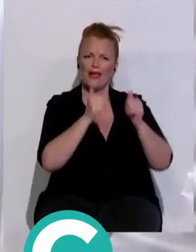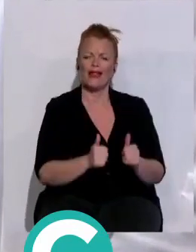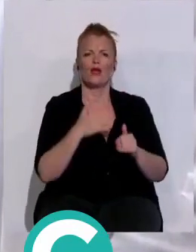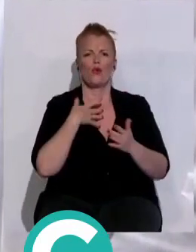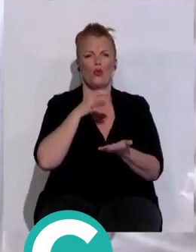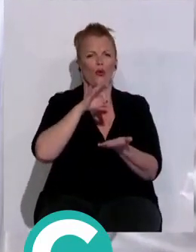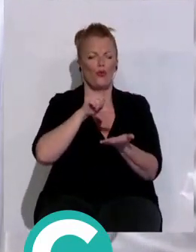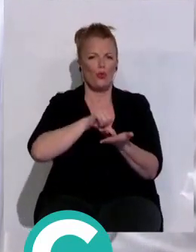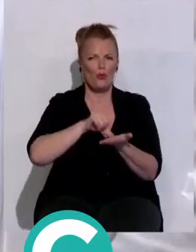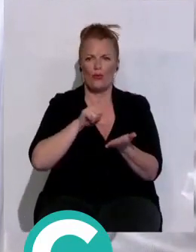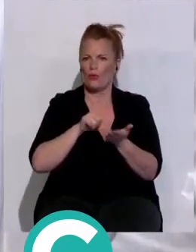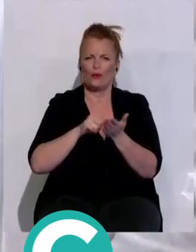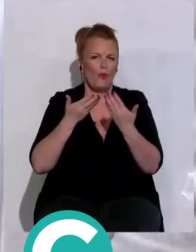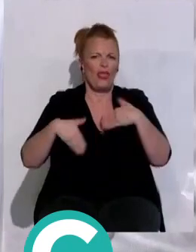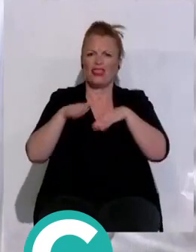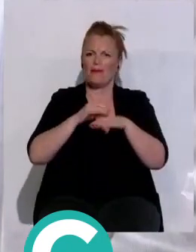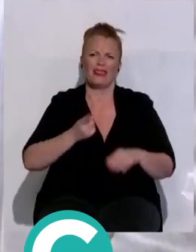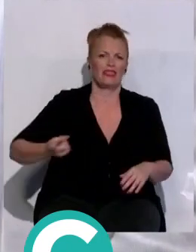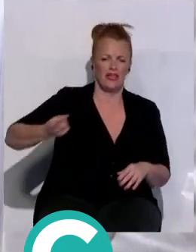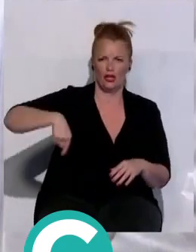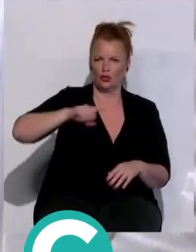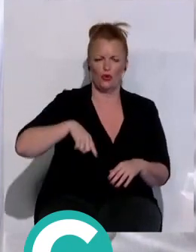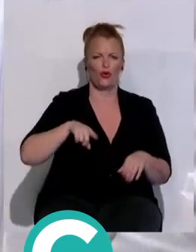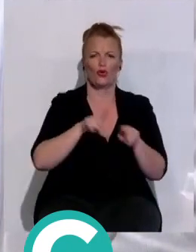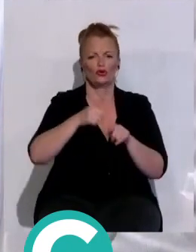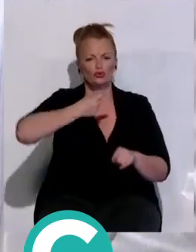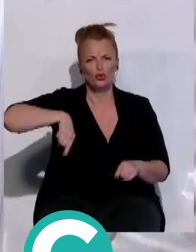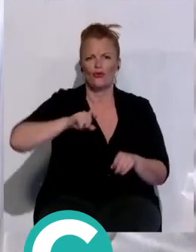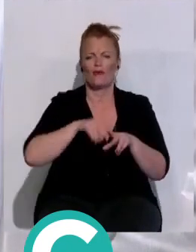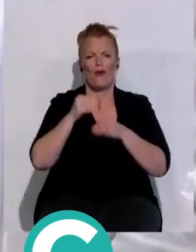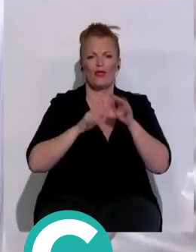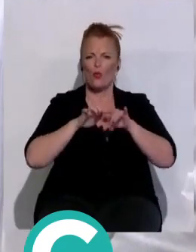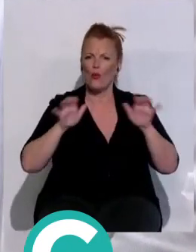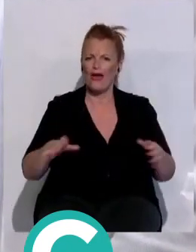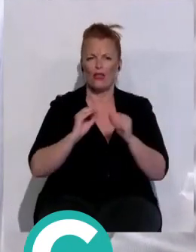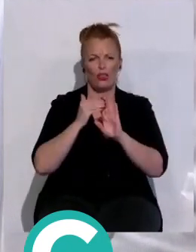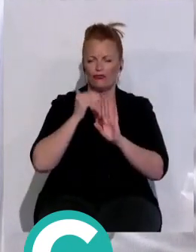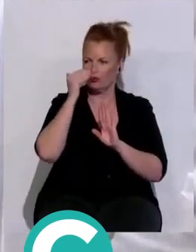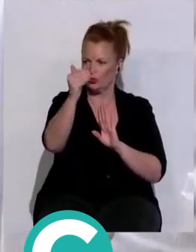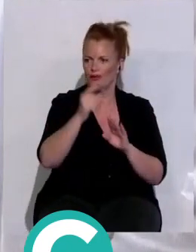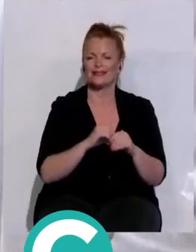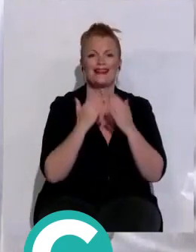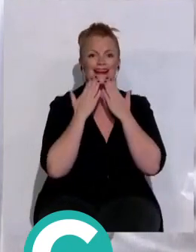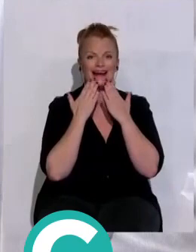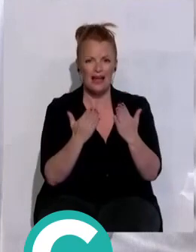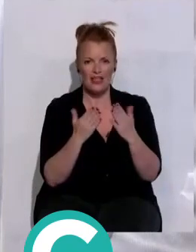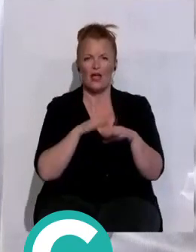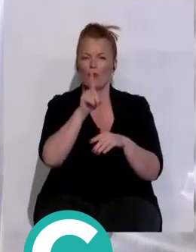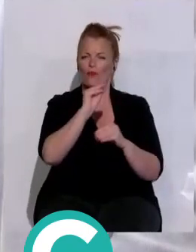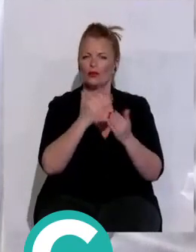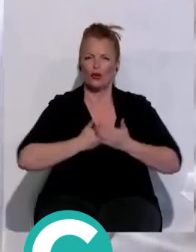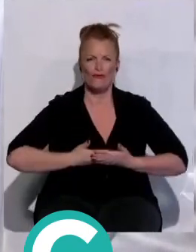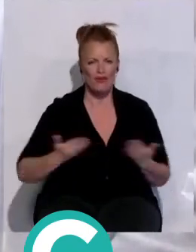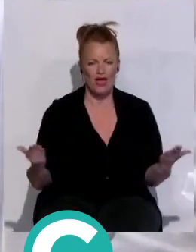encima de todos, le cueste a quien le cueste. Entre todos y todas vamos a llevar un Cádiz de futuro. Gracias por vuestra confianza,